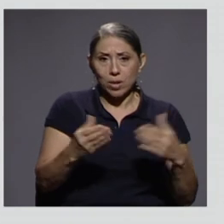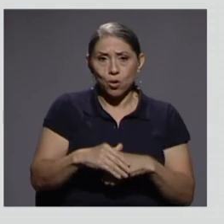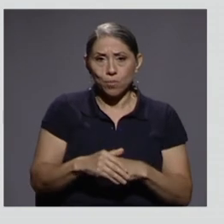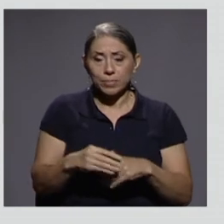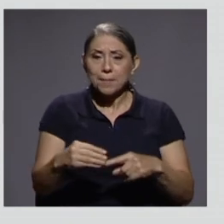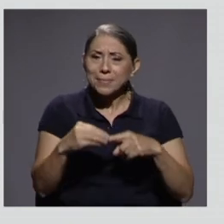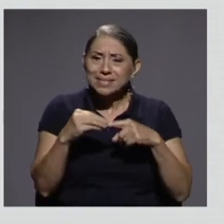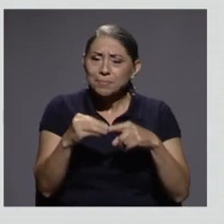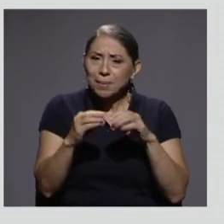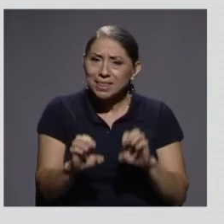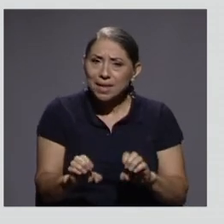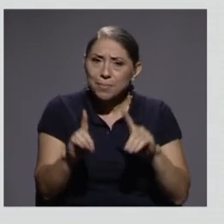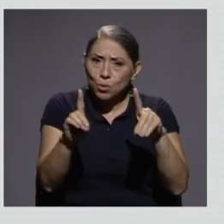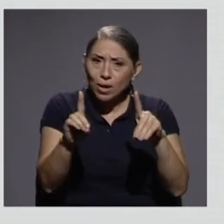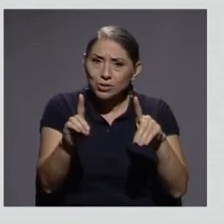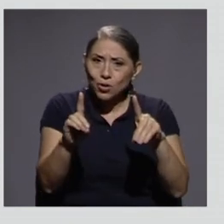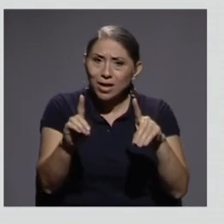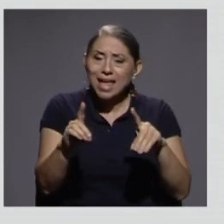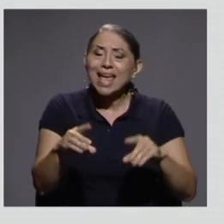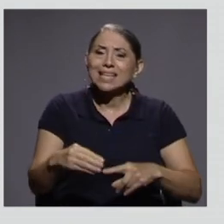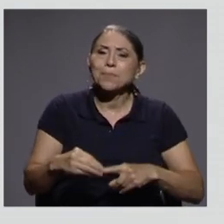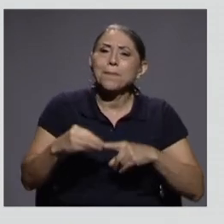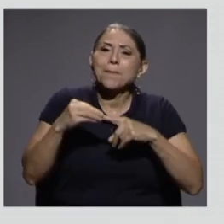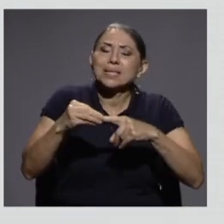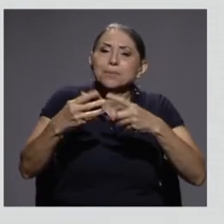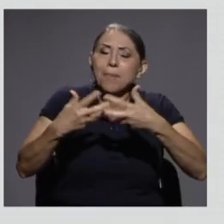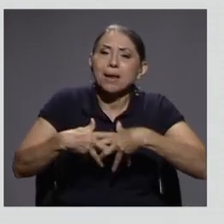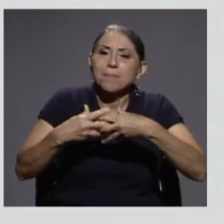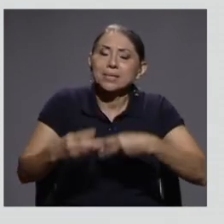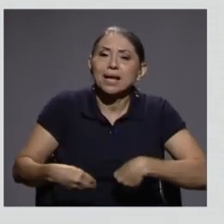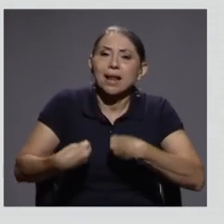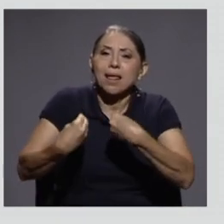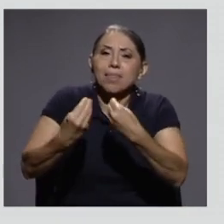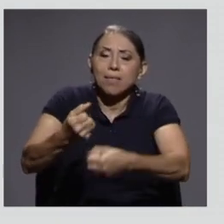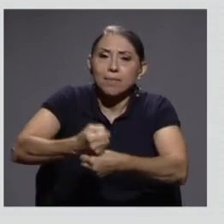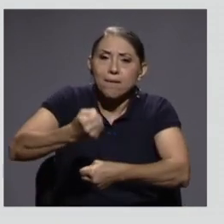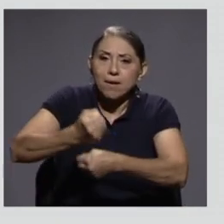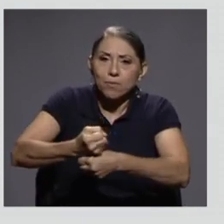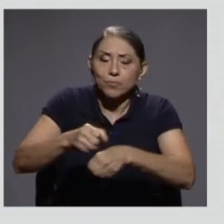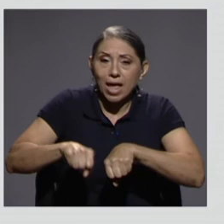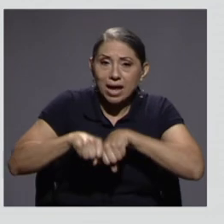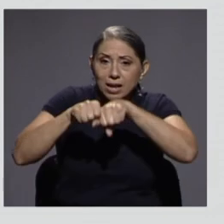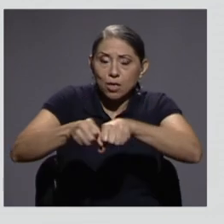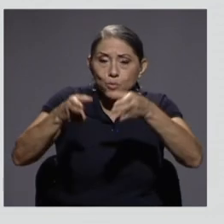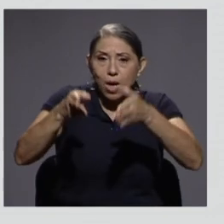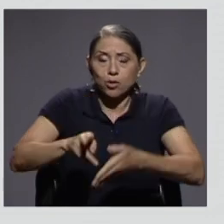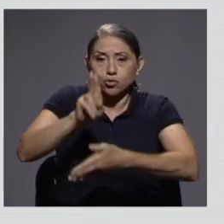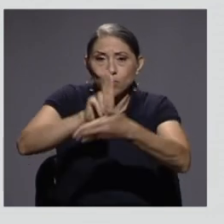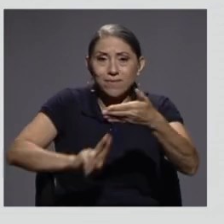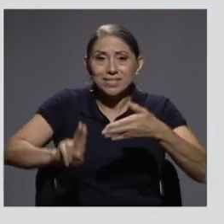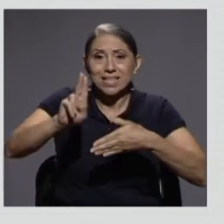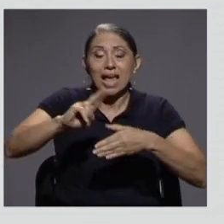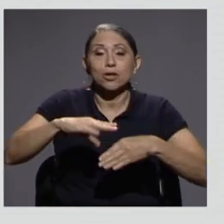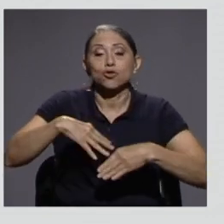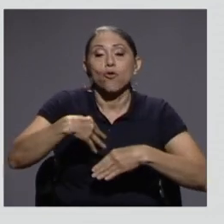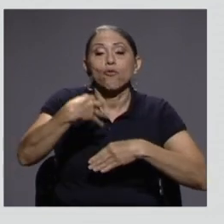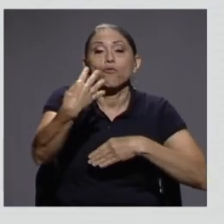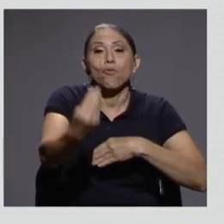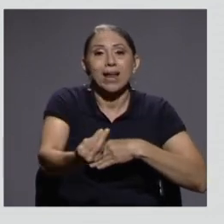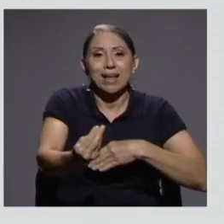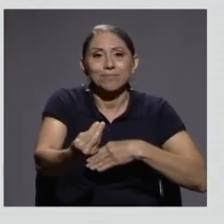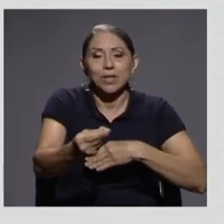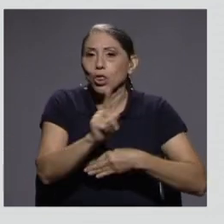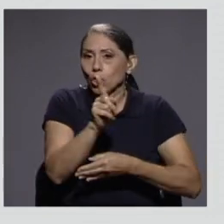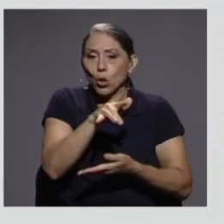es el principal empleador de graduados universitarios fuera de la región central. Entonces, ahí hay un desafío, digamos, del